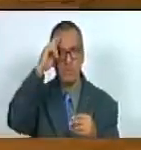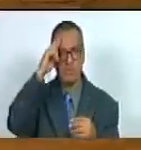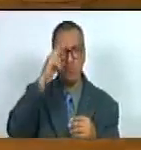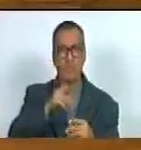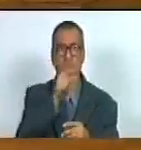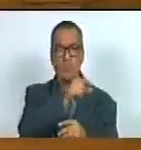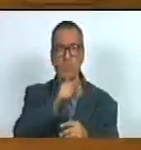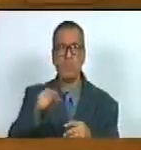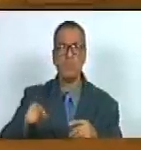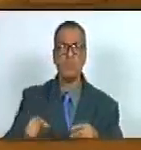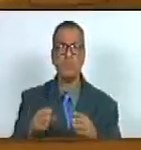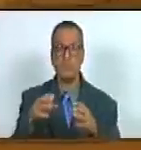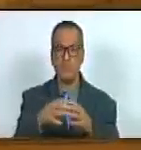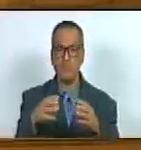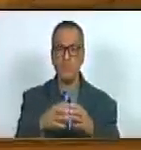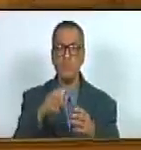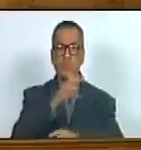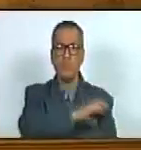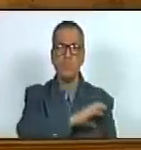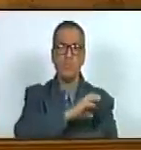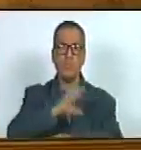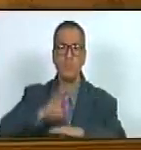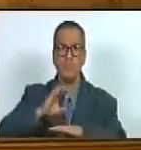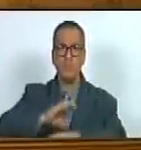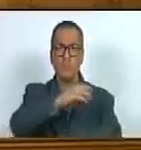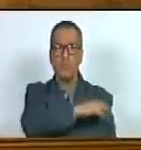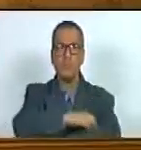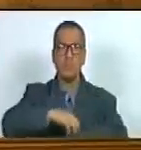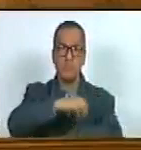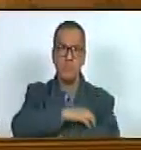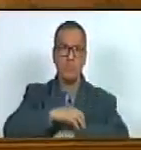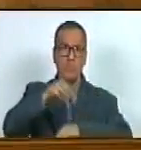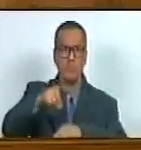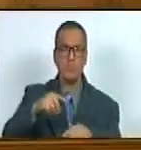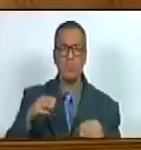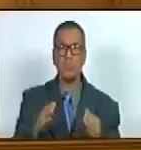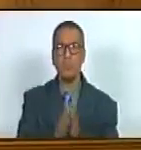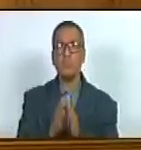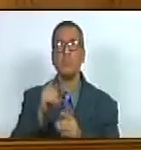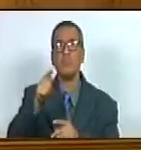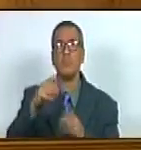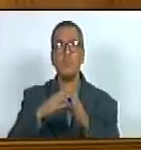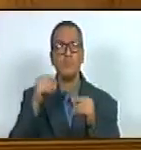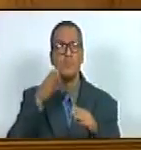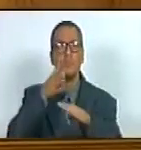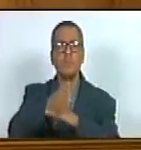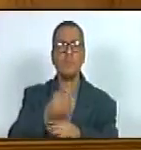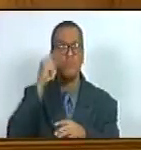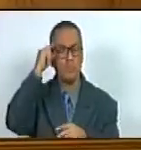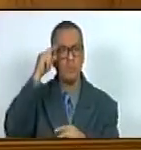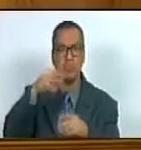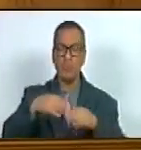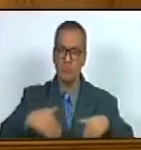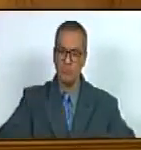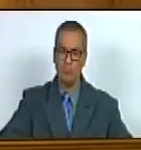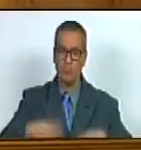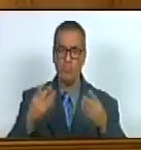es la gente de la ciudad del tigre del municipio Simón Rodríguez que sale todos los días con mucho esfuerzo